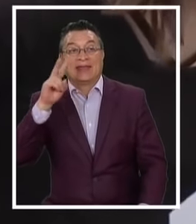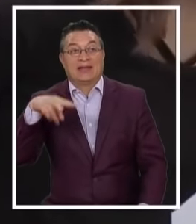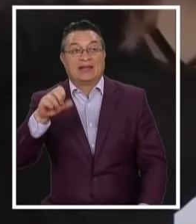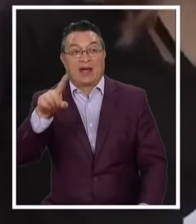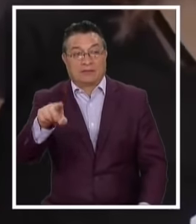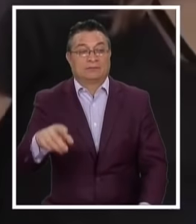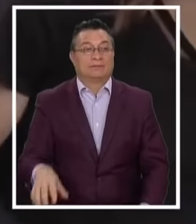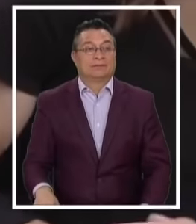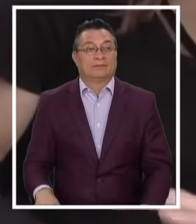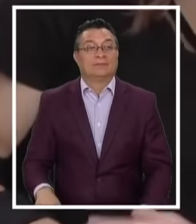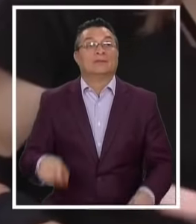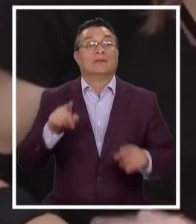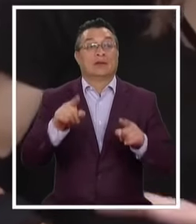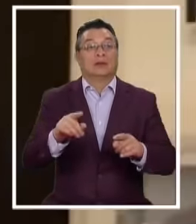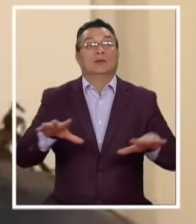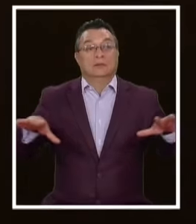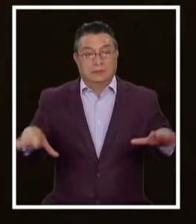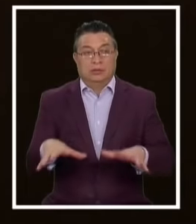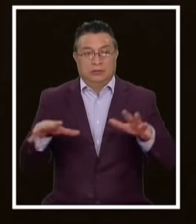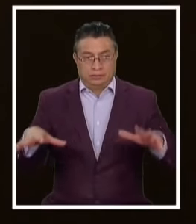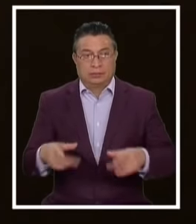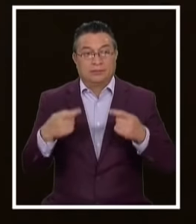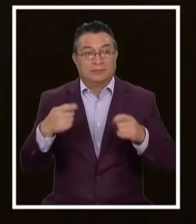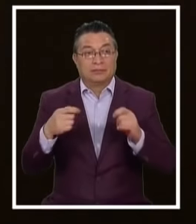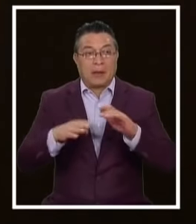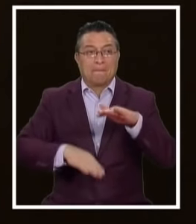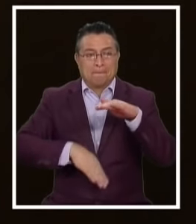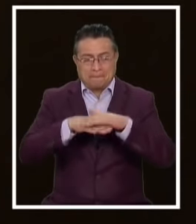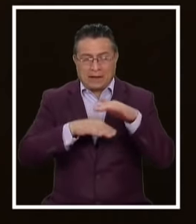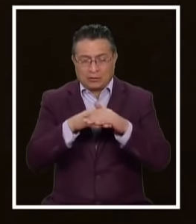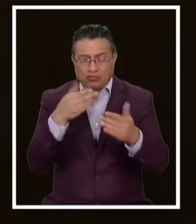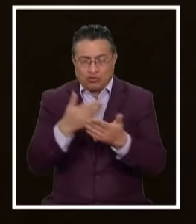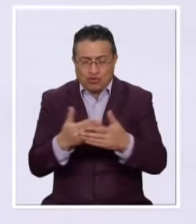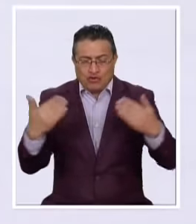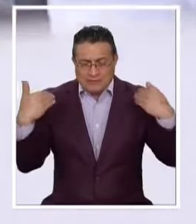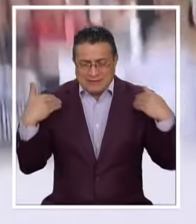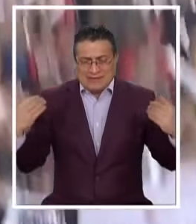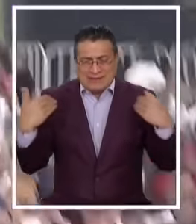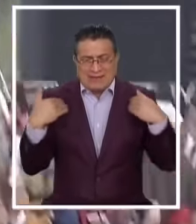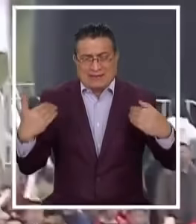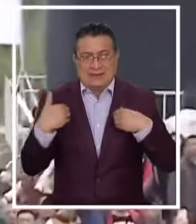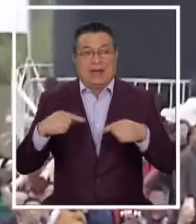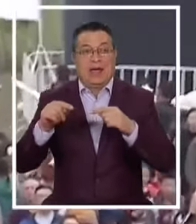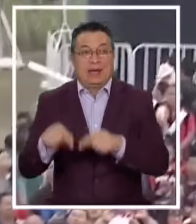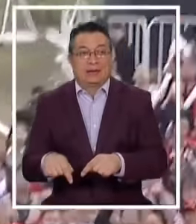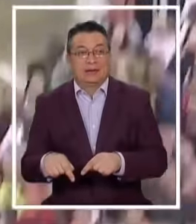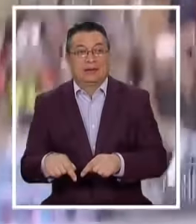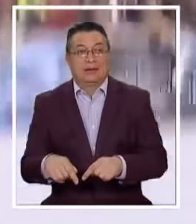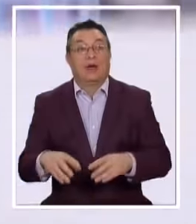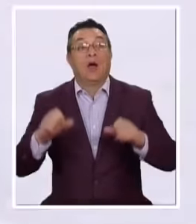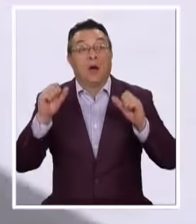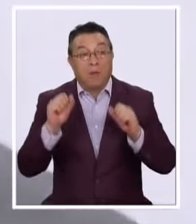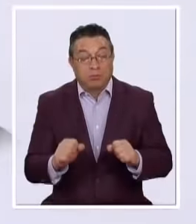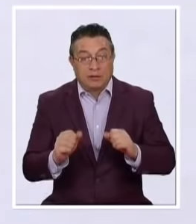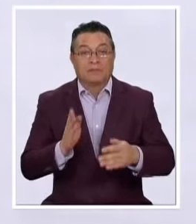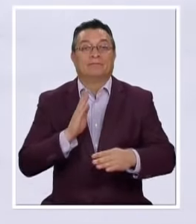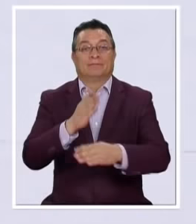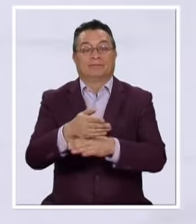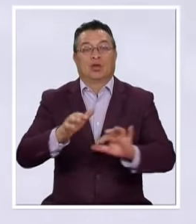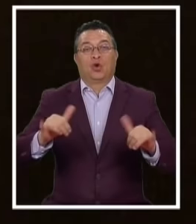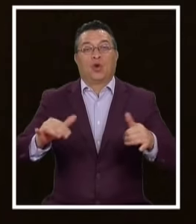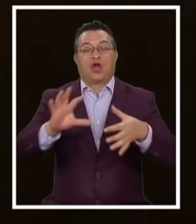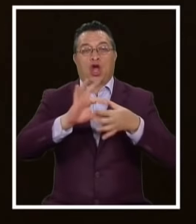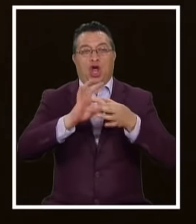Con todas las ganas De seguir entrenando Y sacar el máximo provecho A todos los entrenamientos Que tengo acá Poder llegar A los Juegos